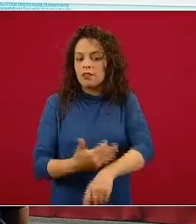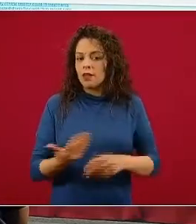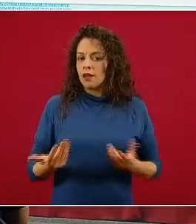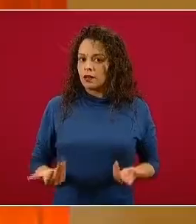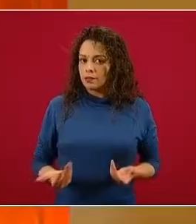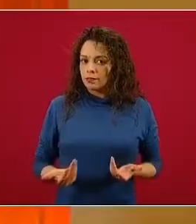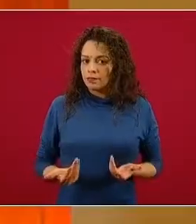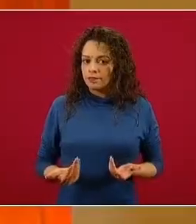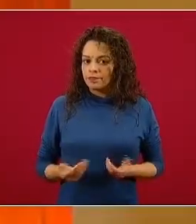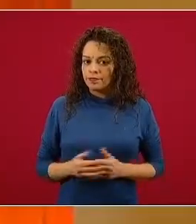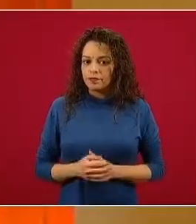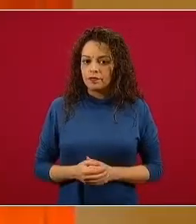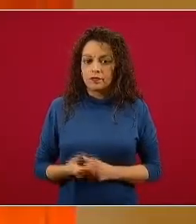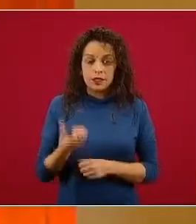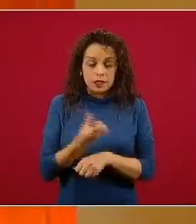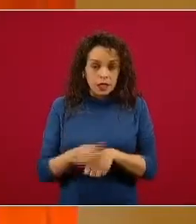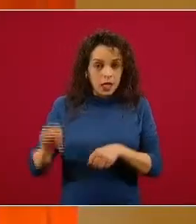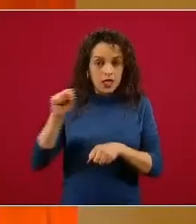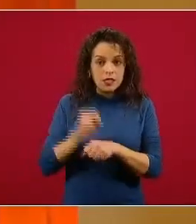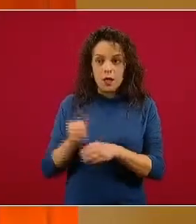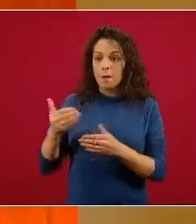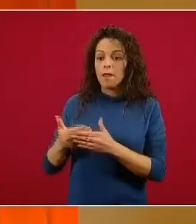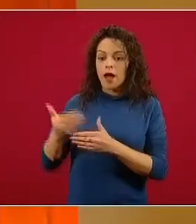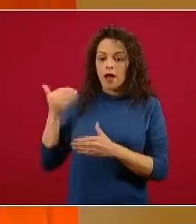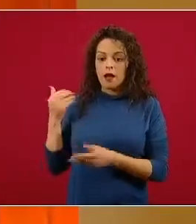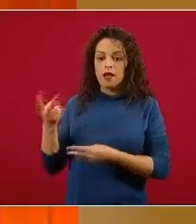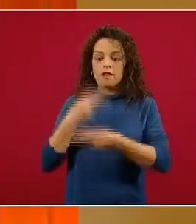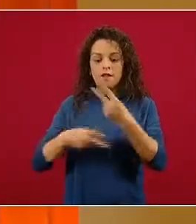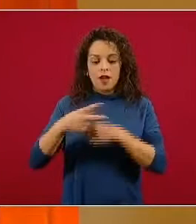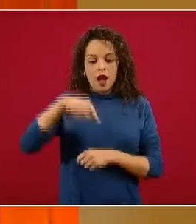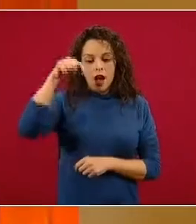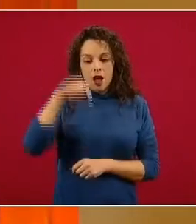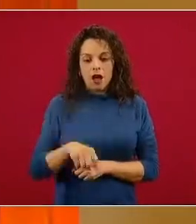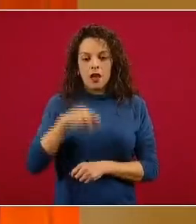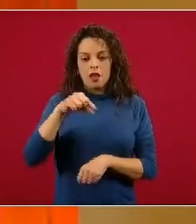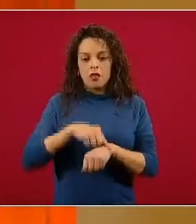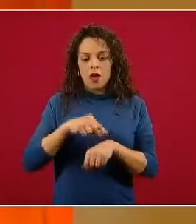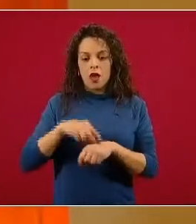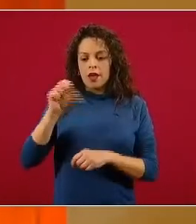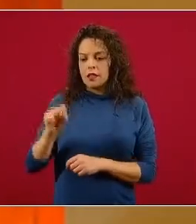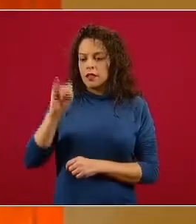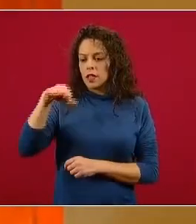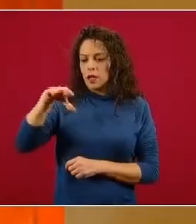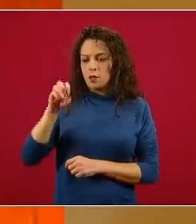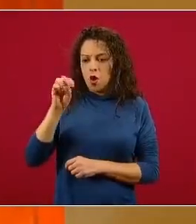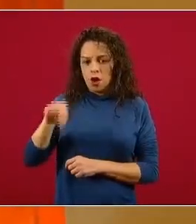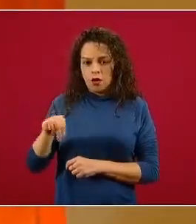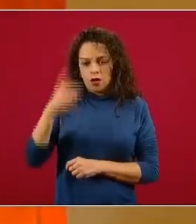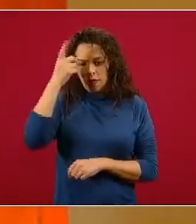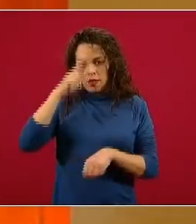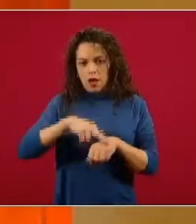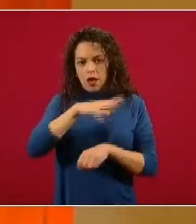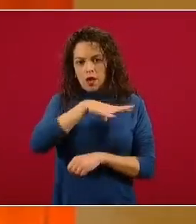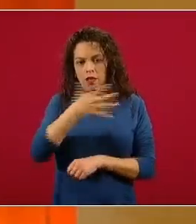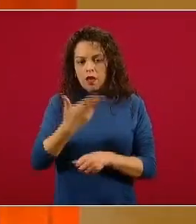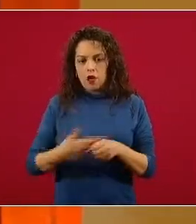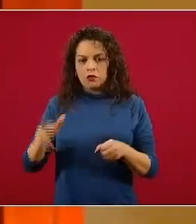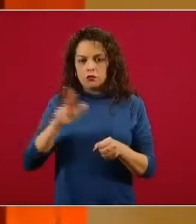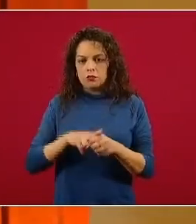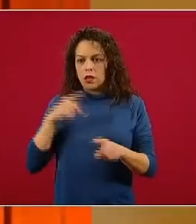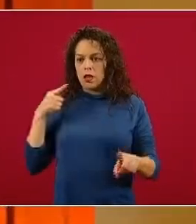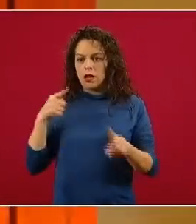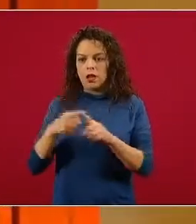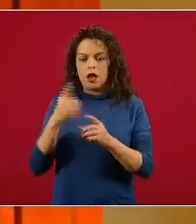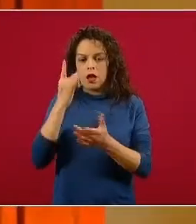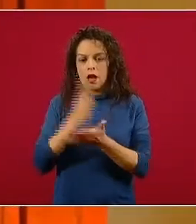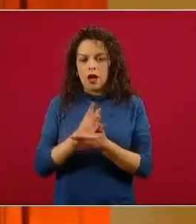varias semanas atrás vino aquí el doctor Simón Cava, director general de los hospitales federales de referencia, y